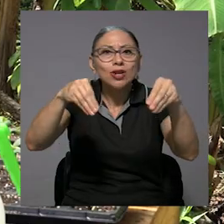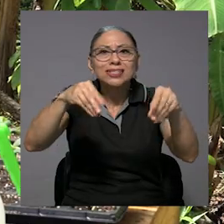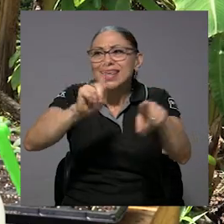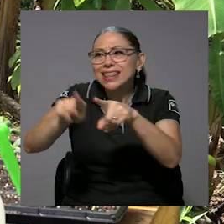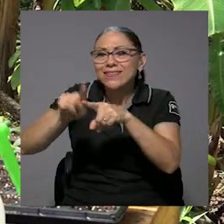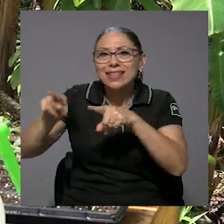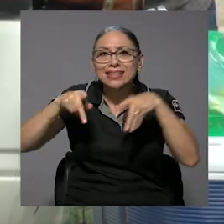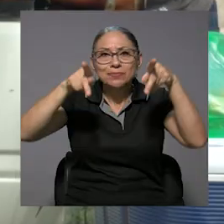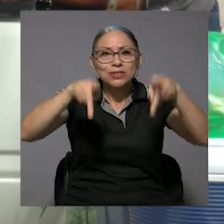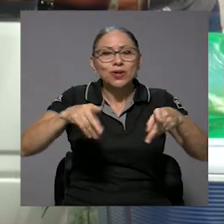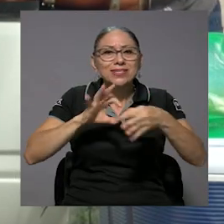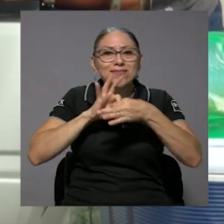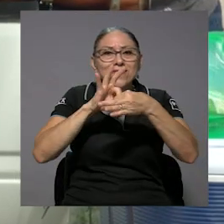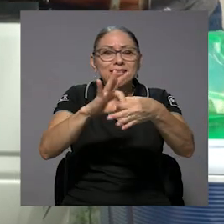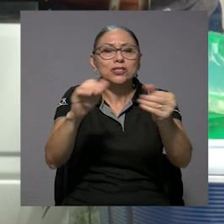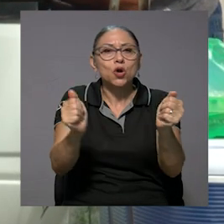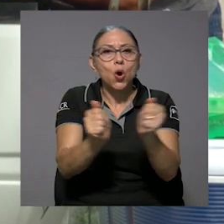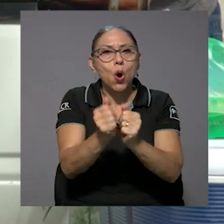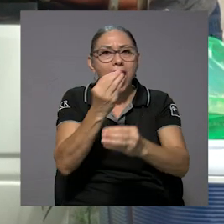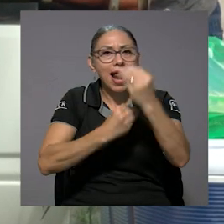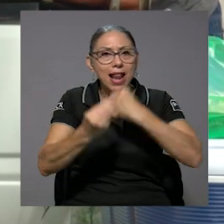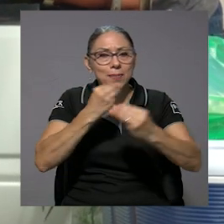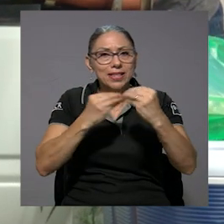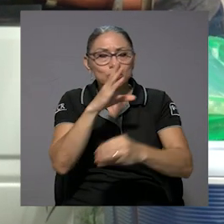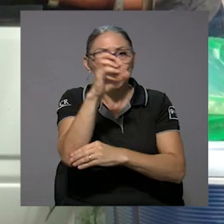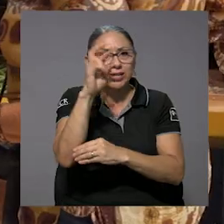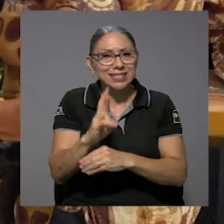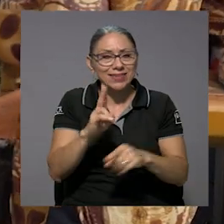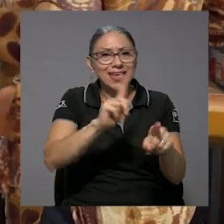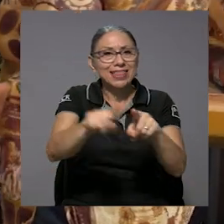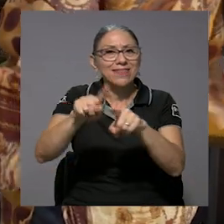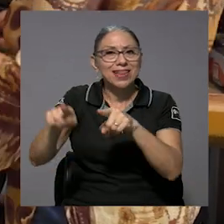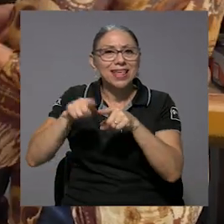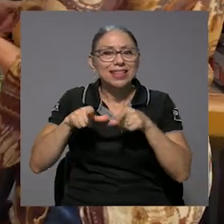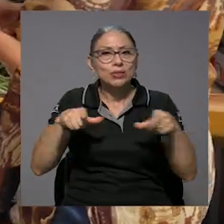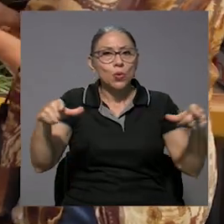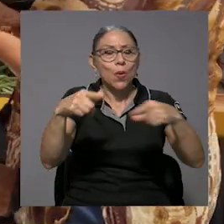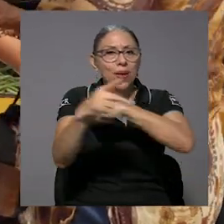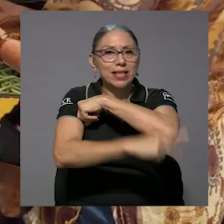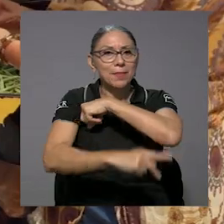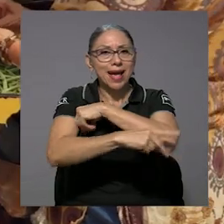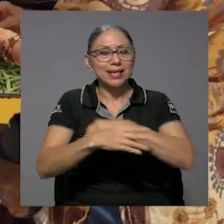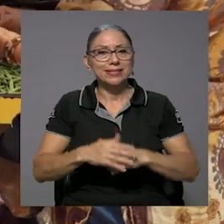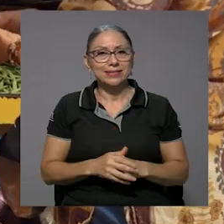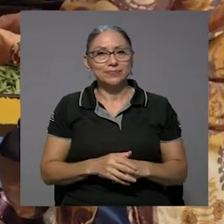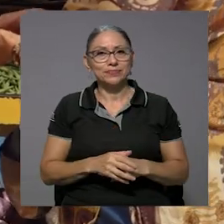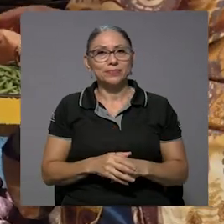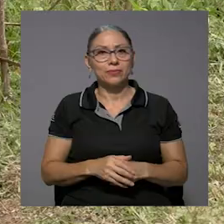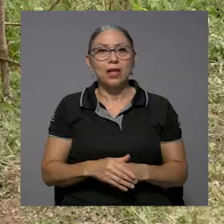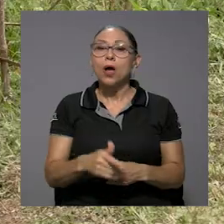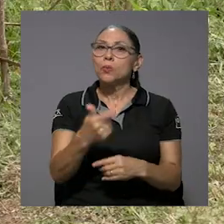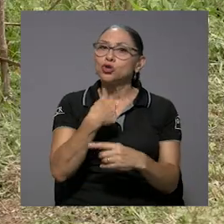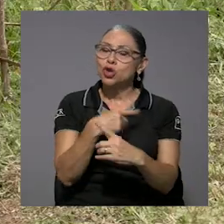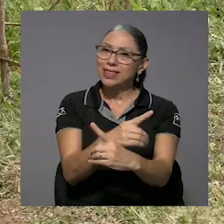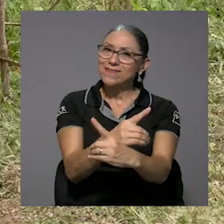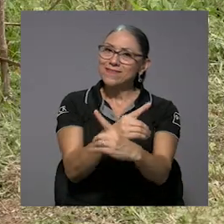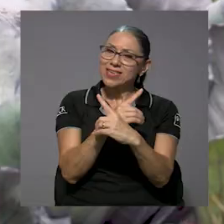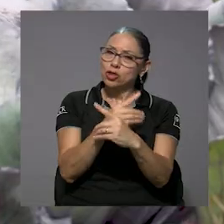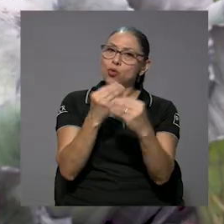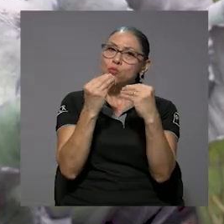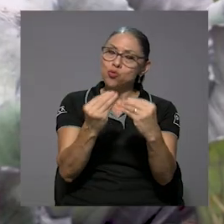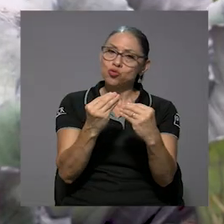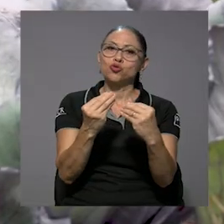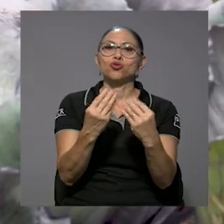vendedores y otras personas relacionadas con la alimentación costarricense en diferentes partes del país. Pues